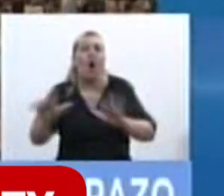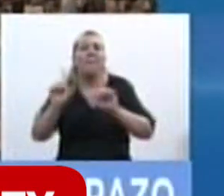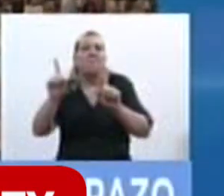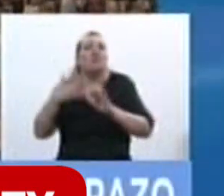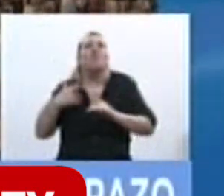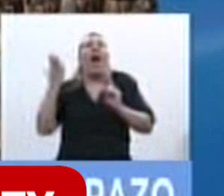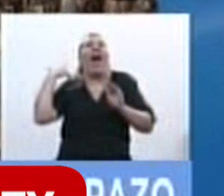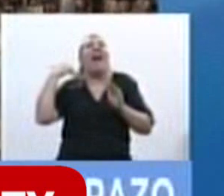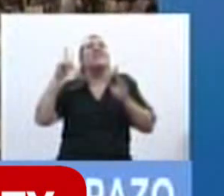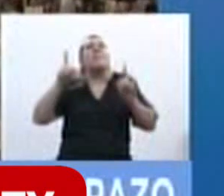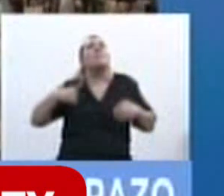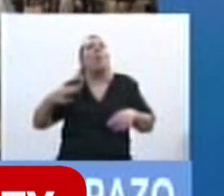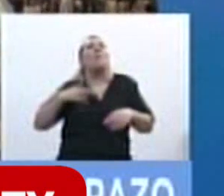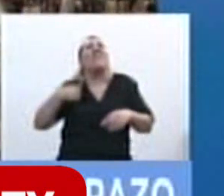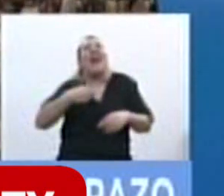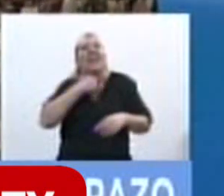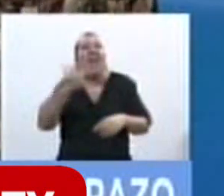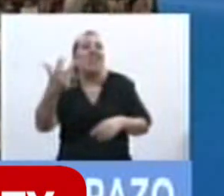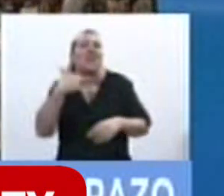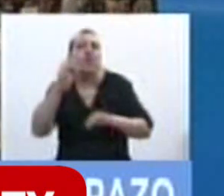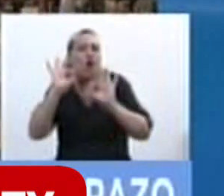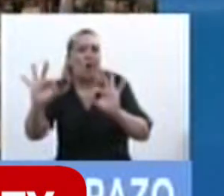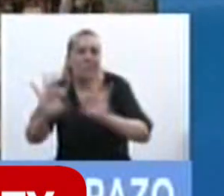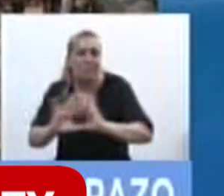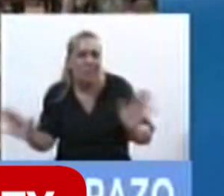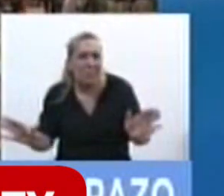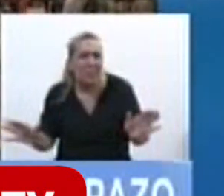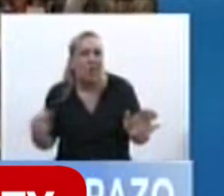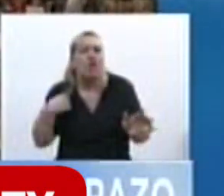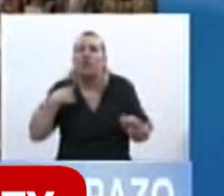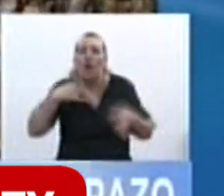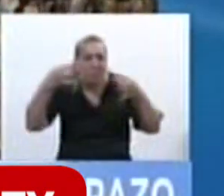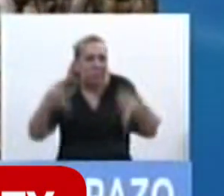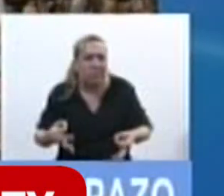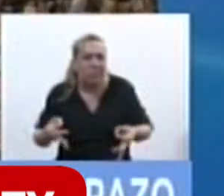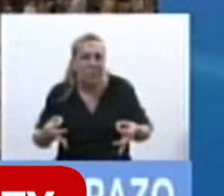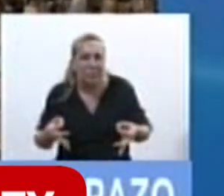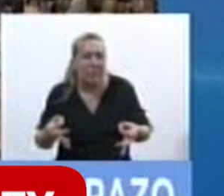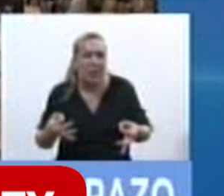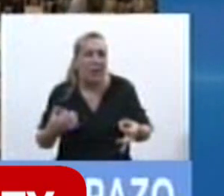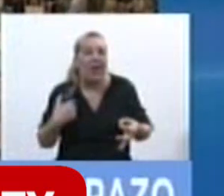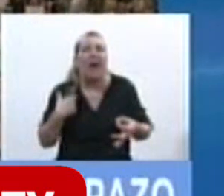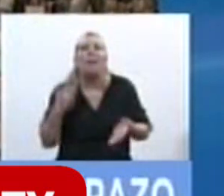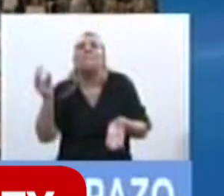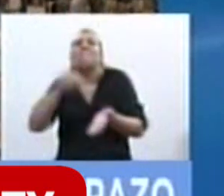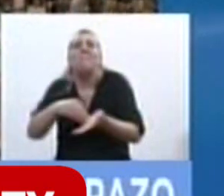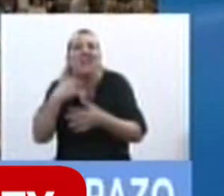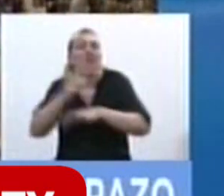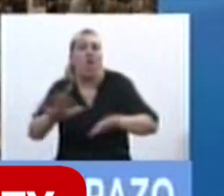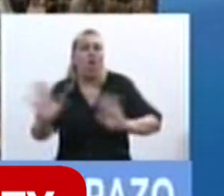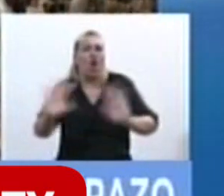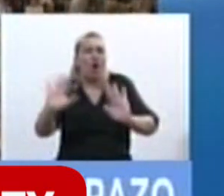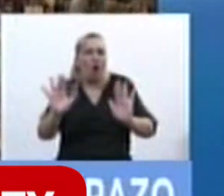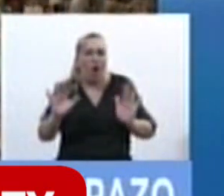de vida y que estaba y estoy absolutamente convencido que no quería volver a ser padre y esto me